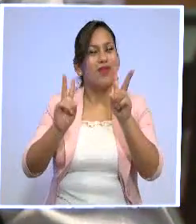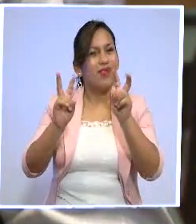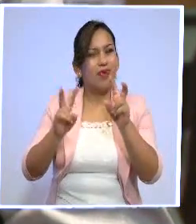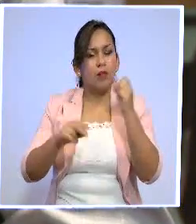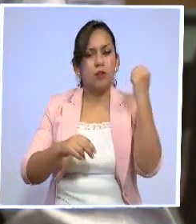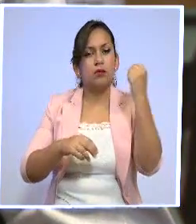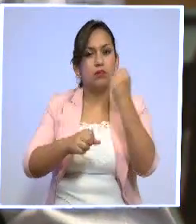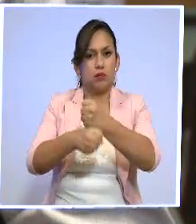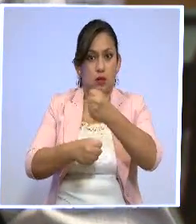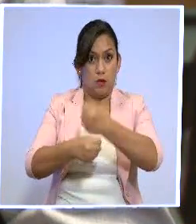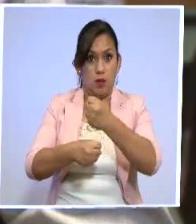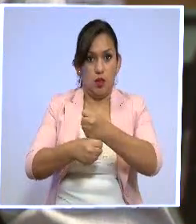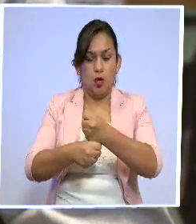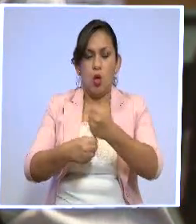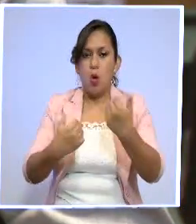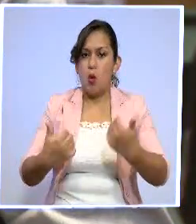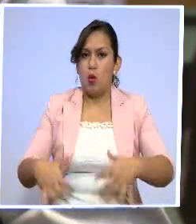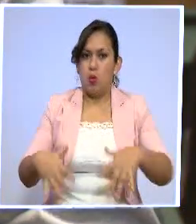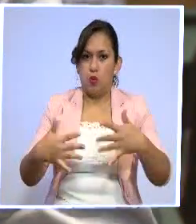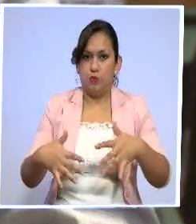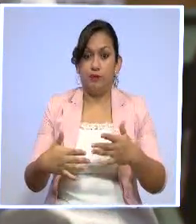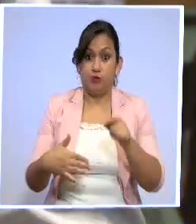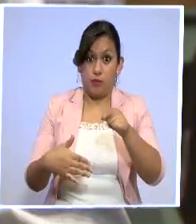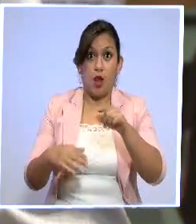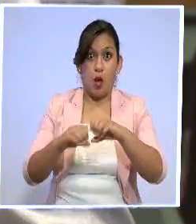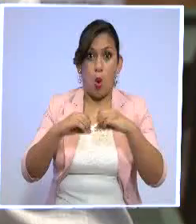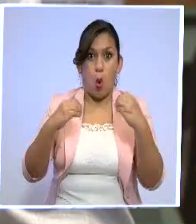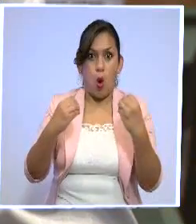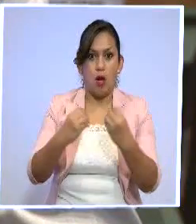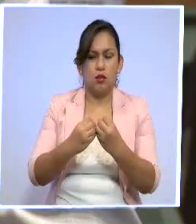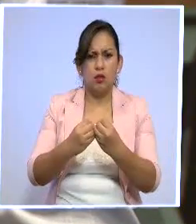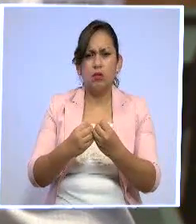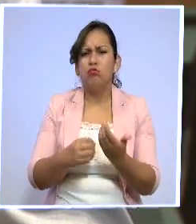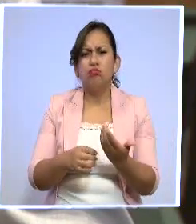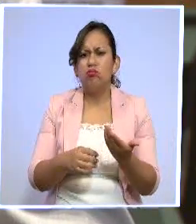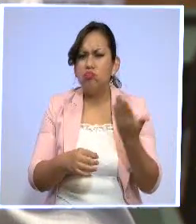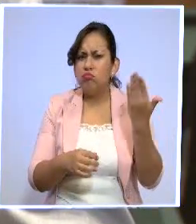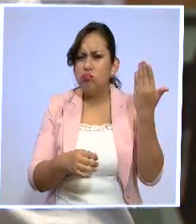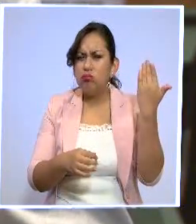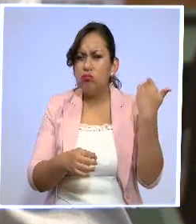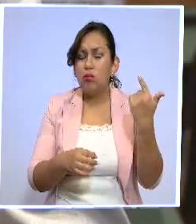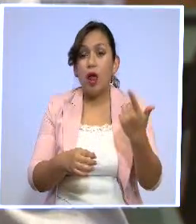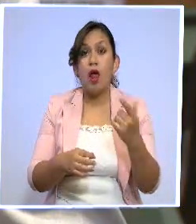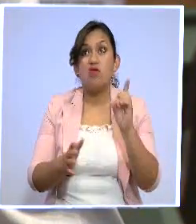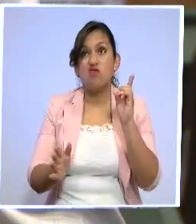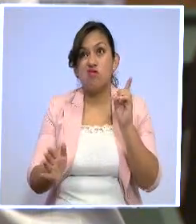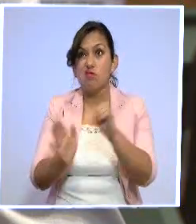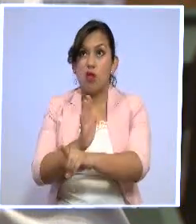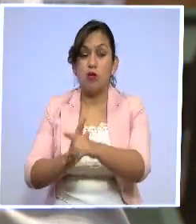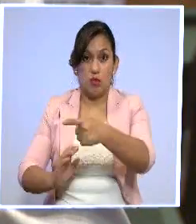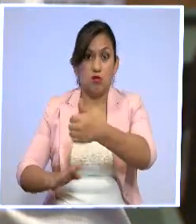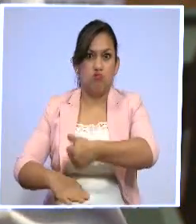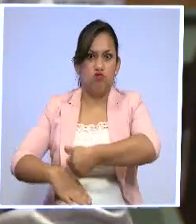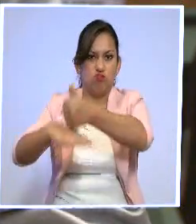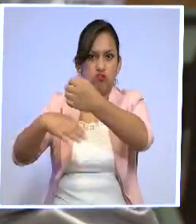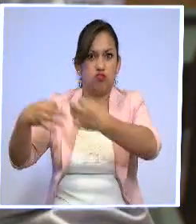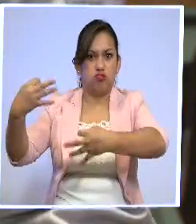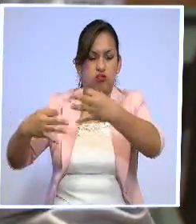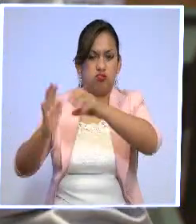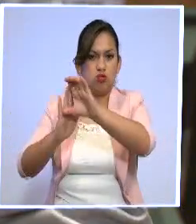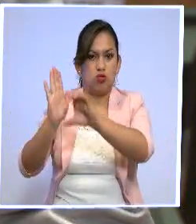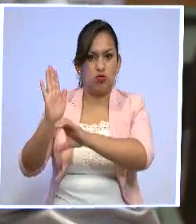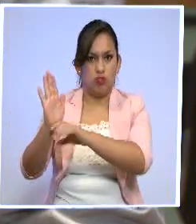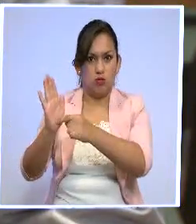trabajadores se produce pese a que esta organización presentó hace pocos días una demanda de inconstitucionalidad contra las